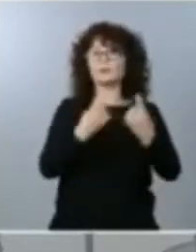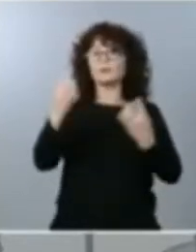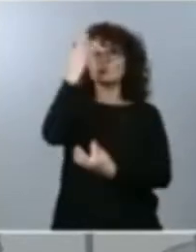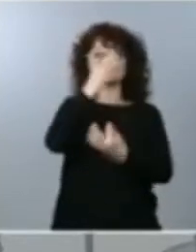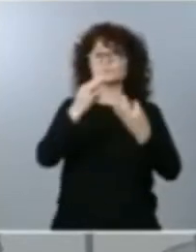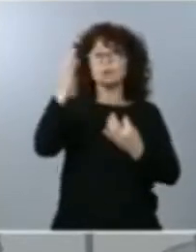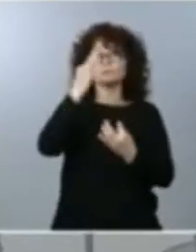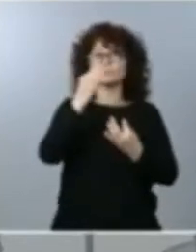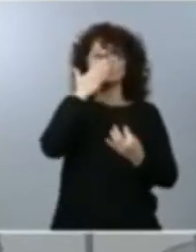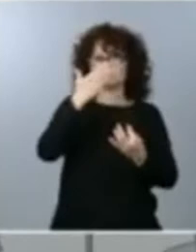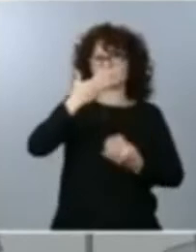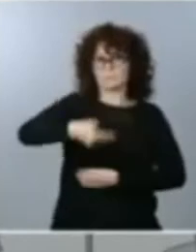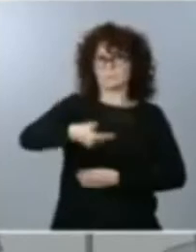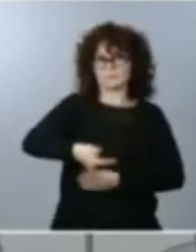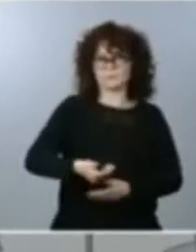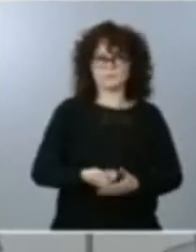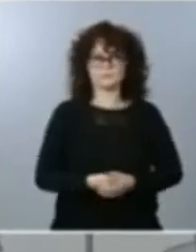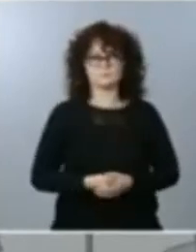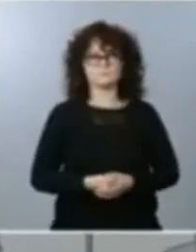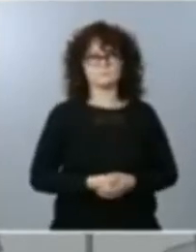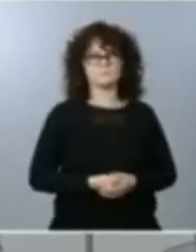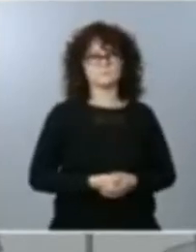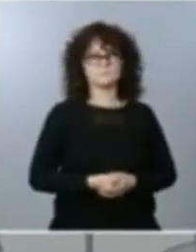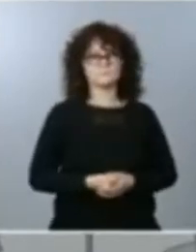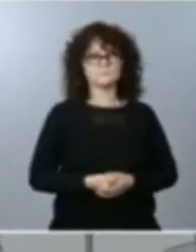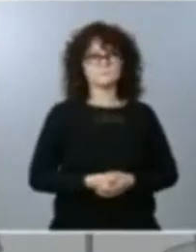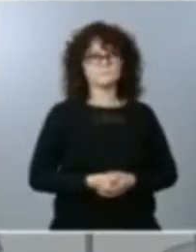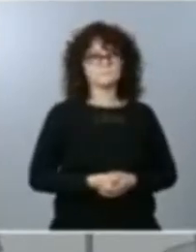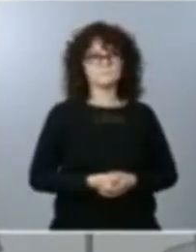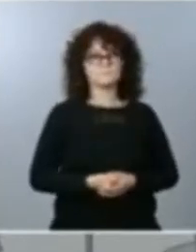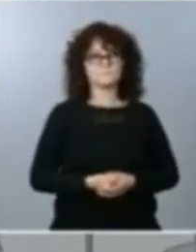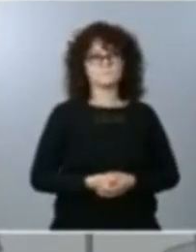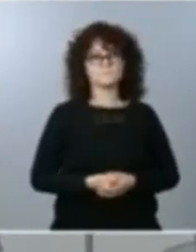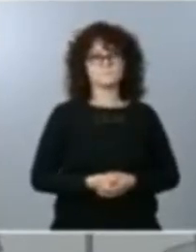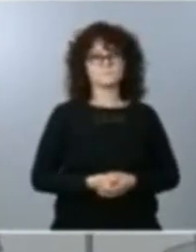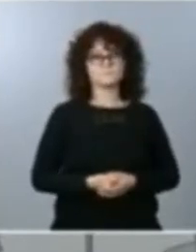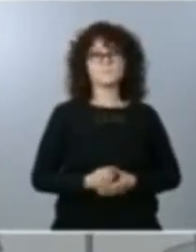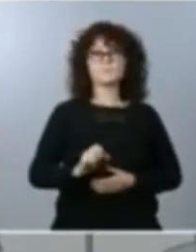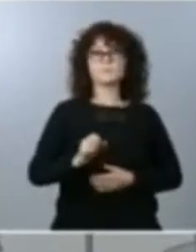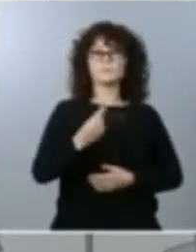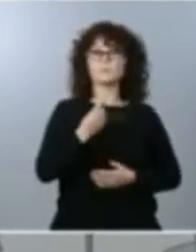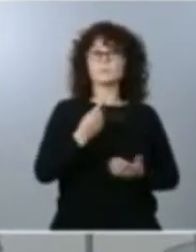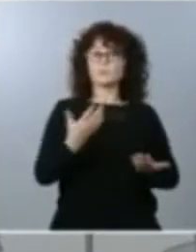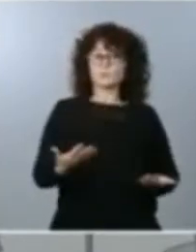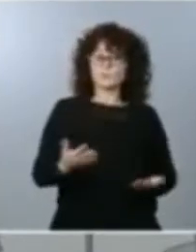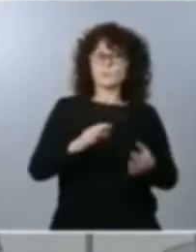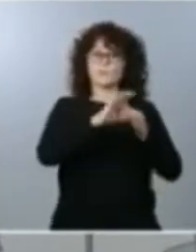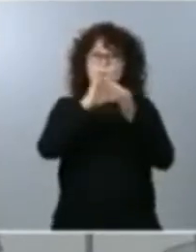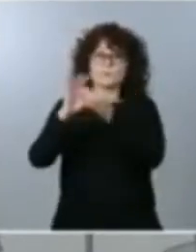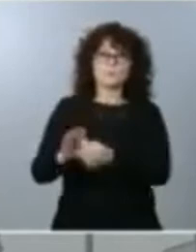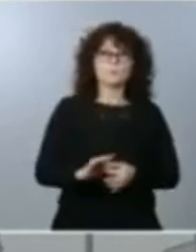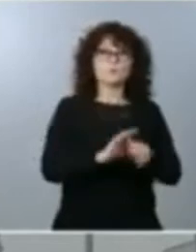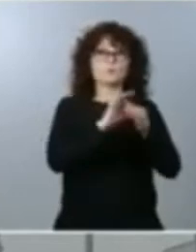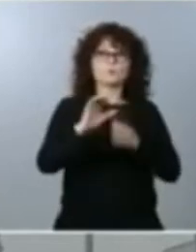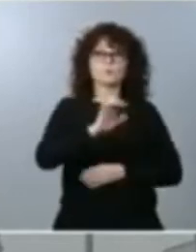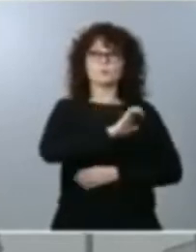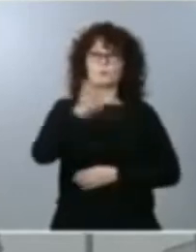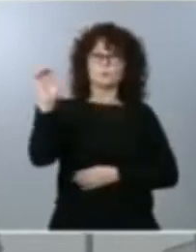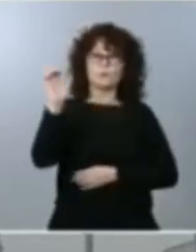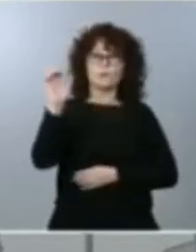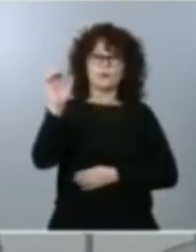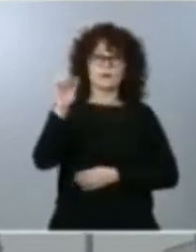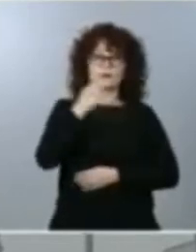importantes. El primero de ellos es que la Unión Europea, que es la unión a la que pertenece España,